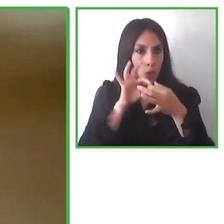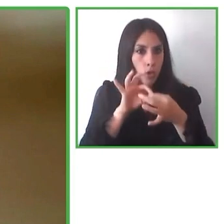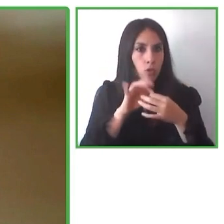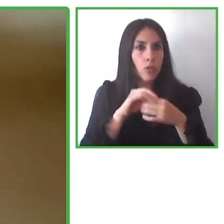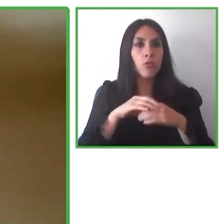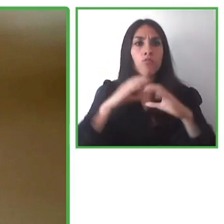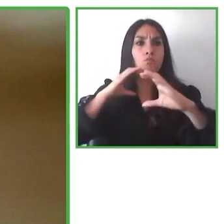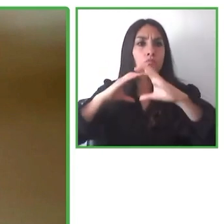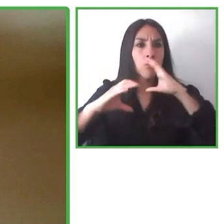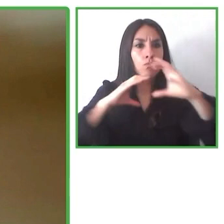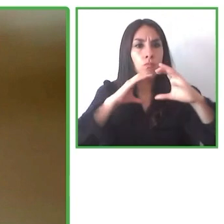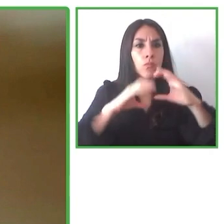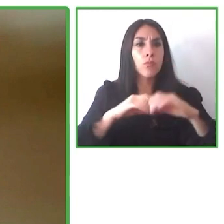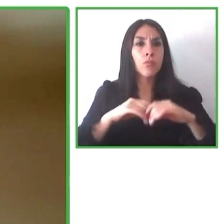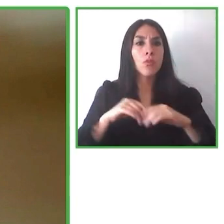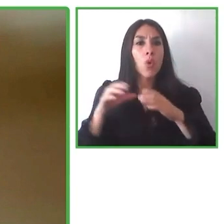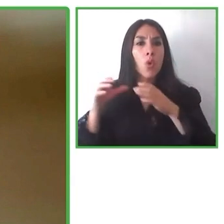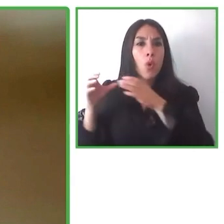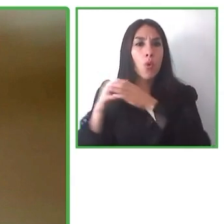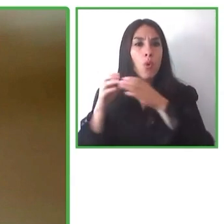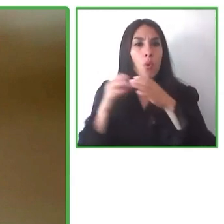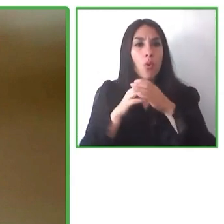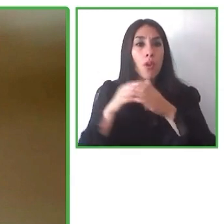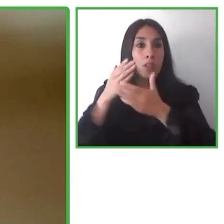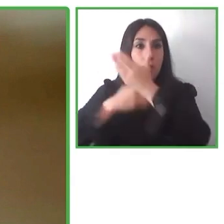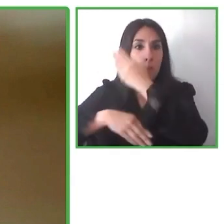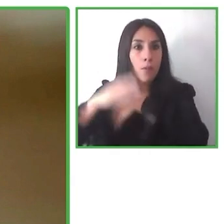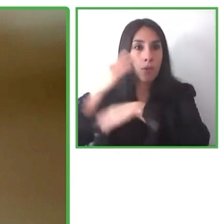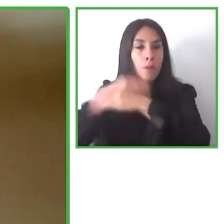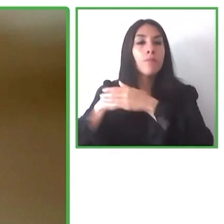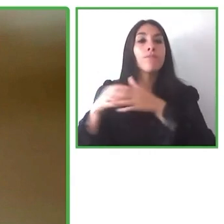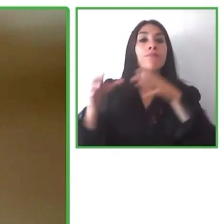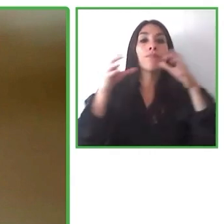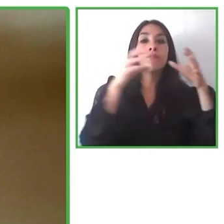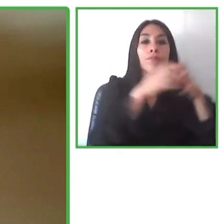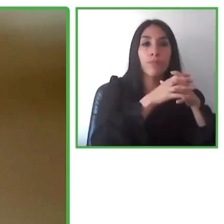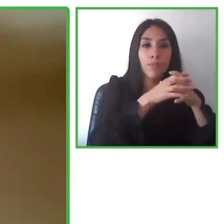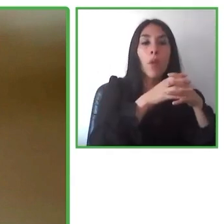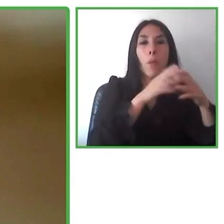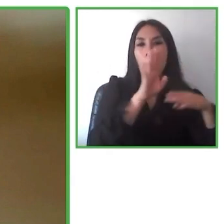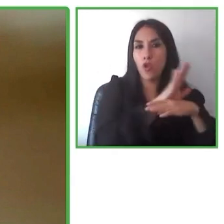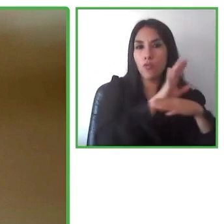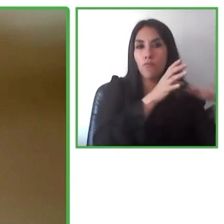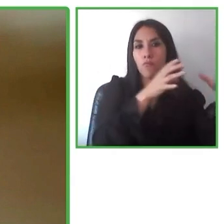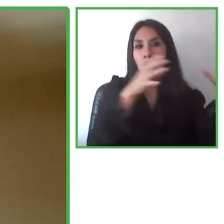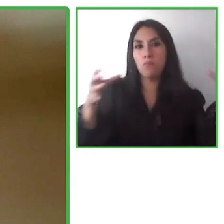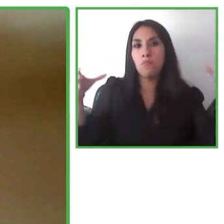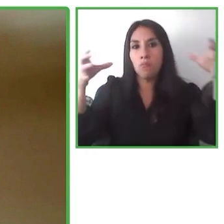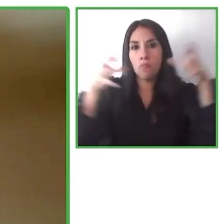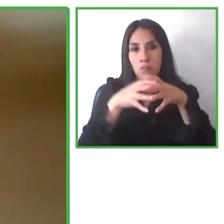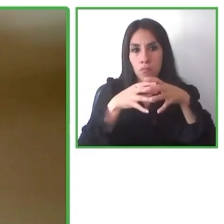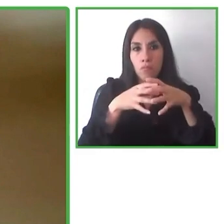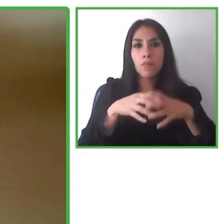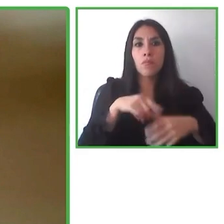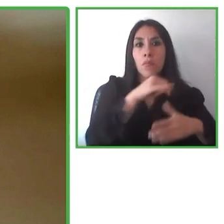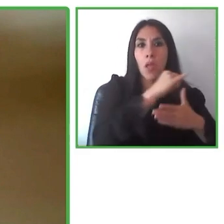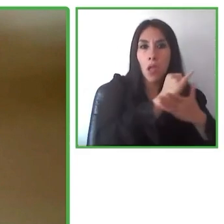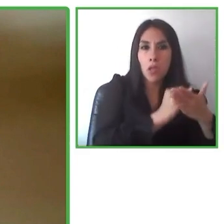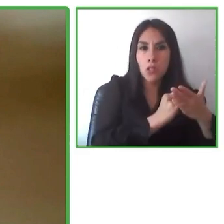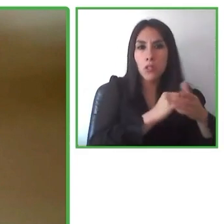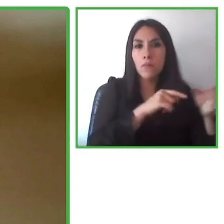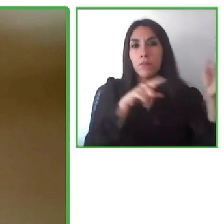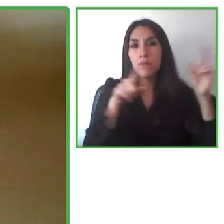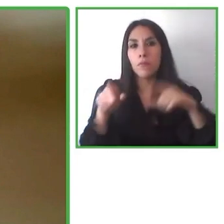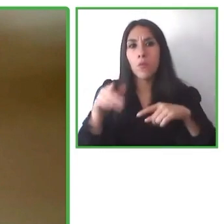con discapacidad y las empresas de The Valuable 500 Stephen lleva más de 10 años trabajando en el ámbito de la